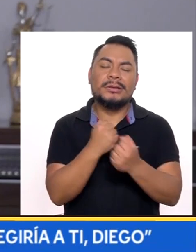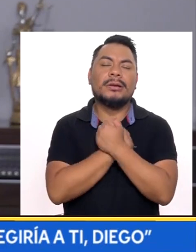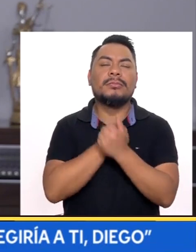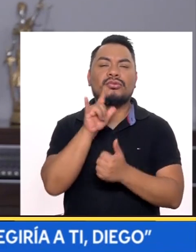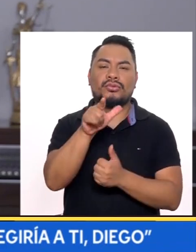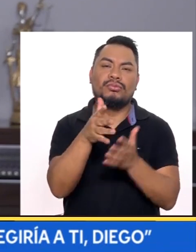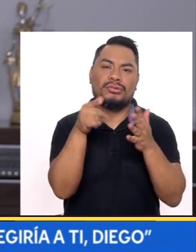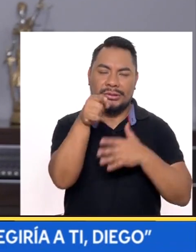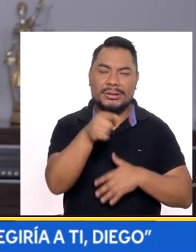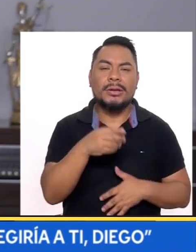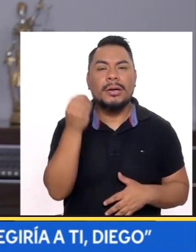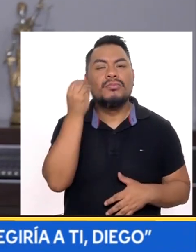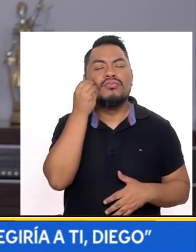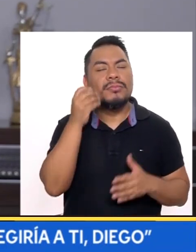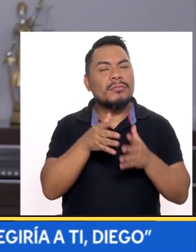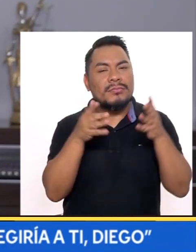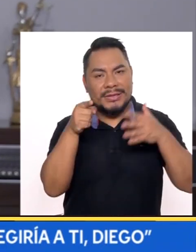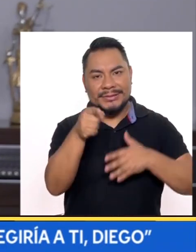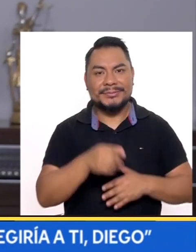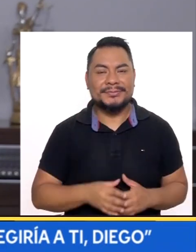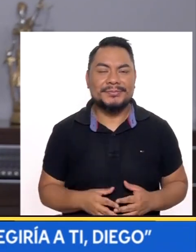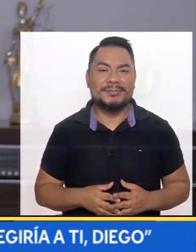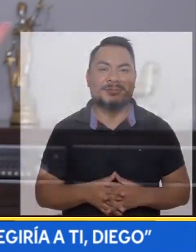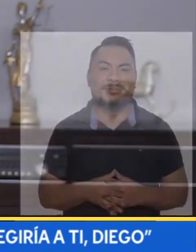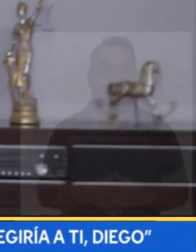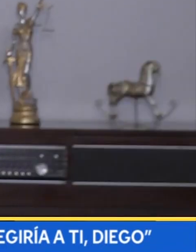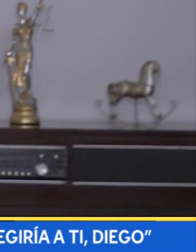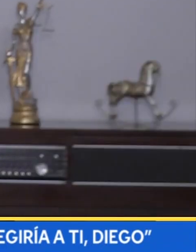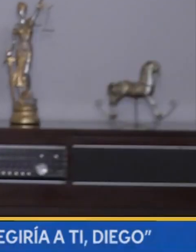Te amo mucho Dieguito Te mando un beso enorme